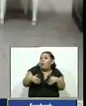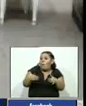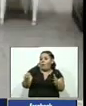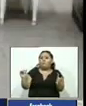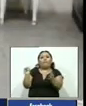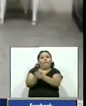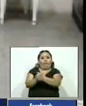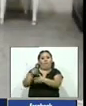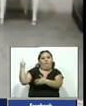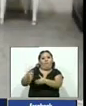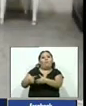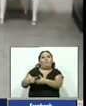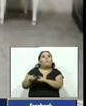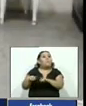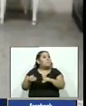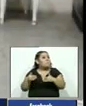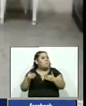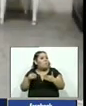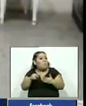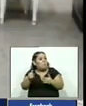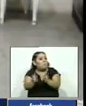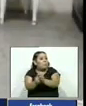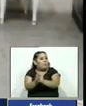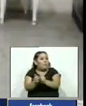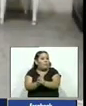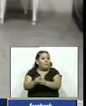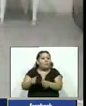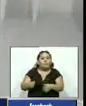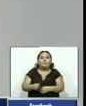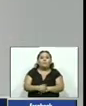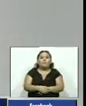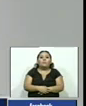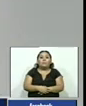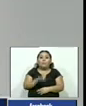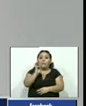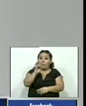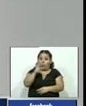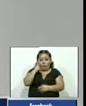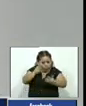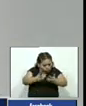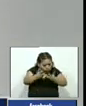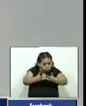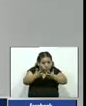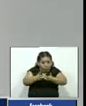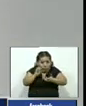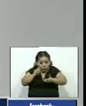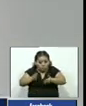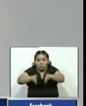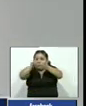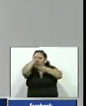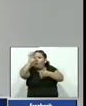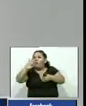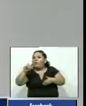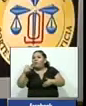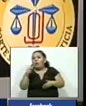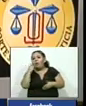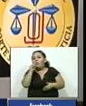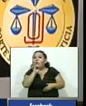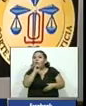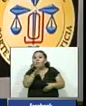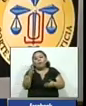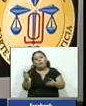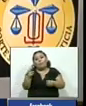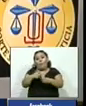matrimonios forzados entre otros ilícitos penales según las investigaciones de la fiscalía operaban ofreciendo